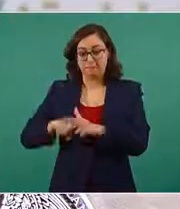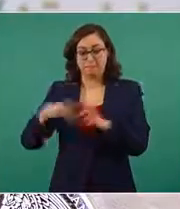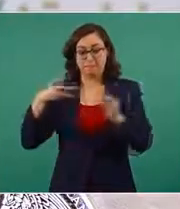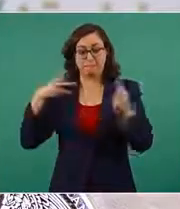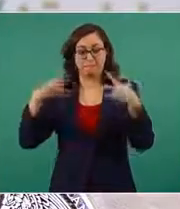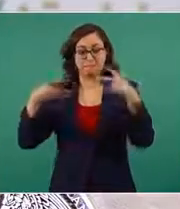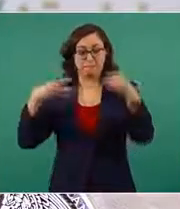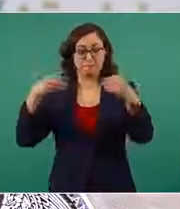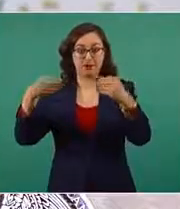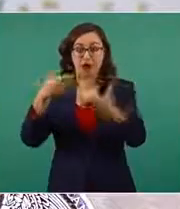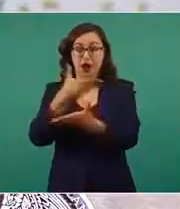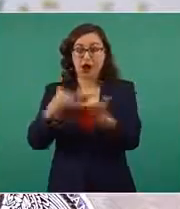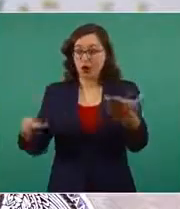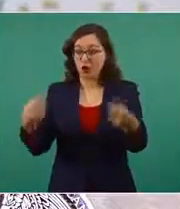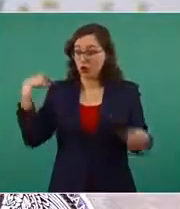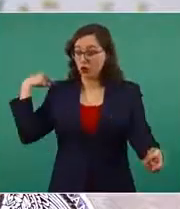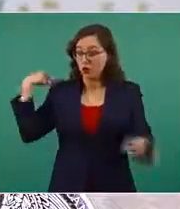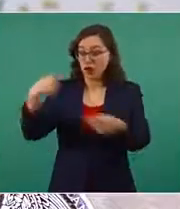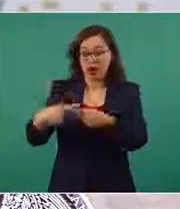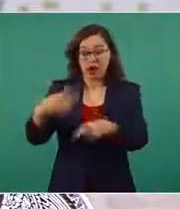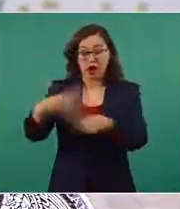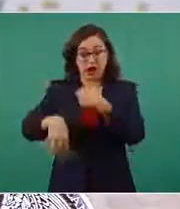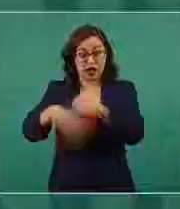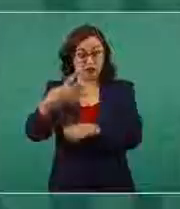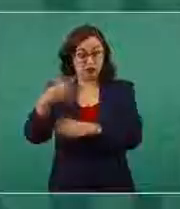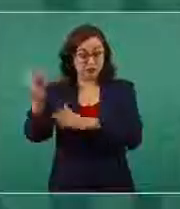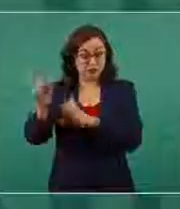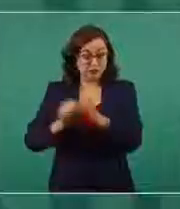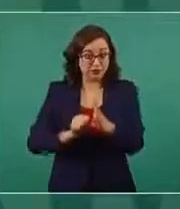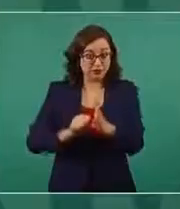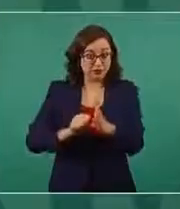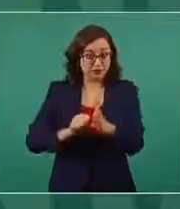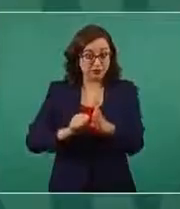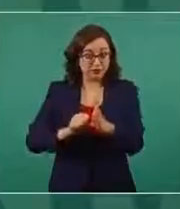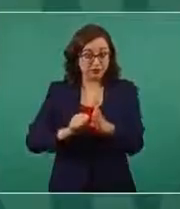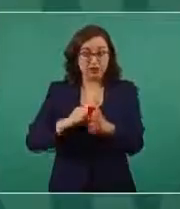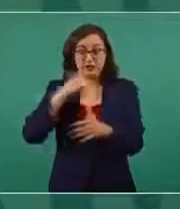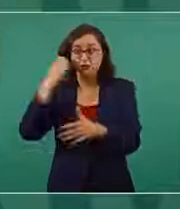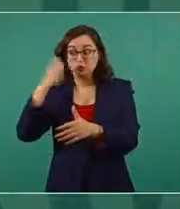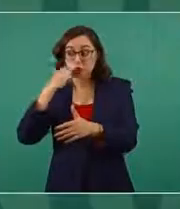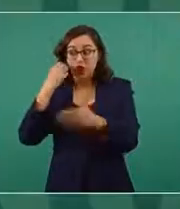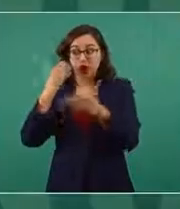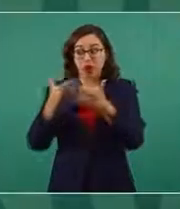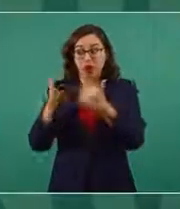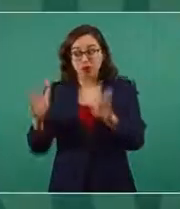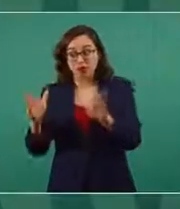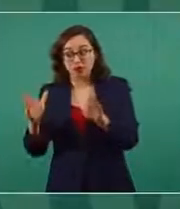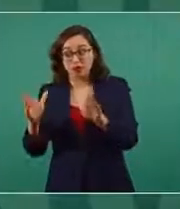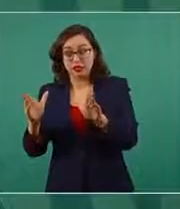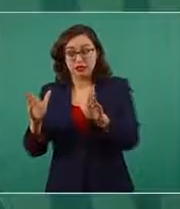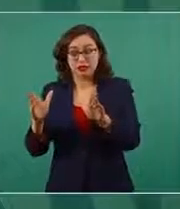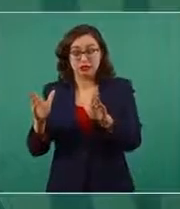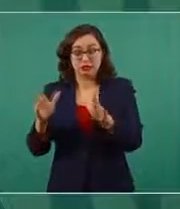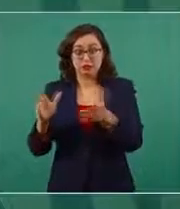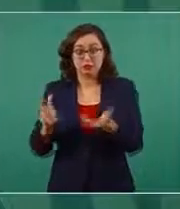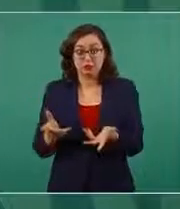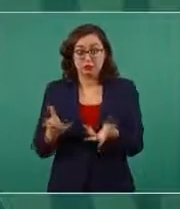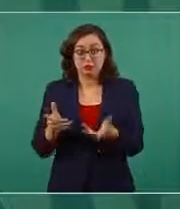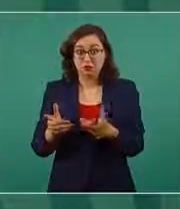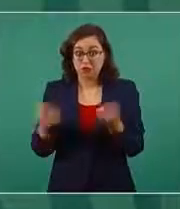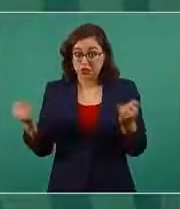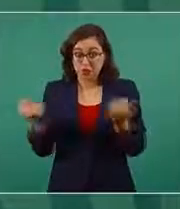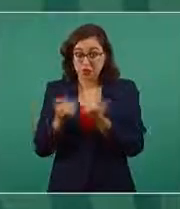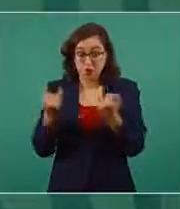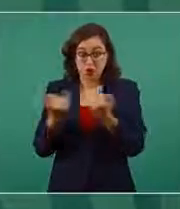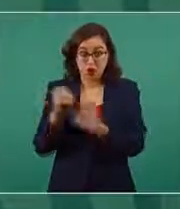cosa es 14 meses después. La misma situación, abrir las escuelas o mantenerlas abiertas, tiene un significado